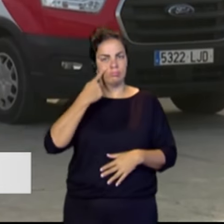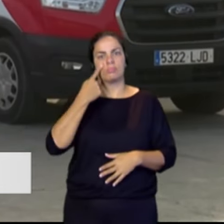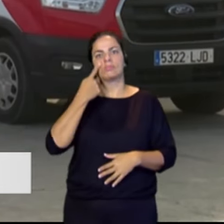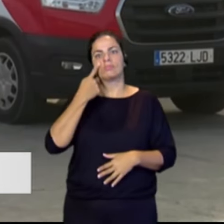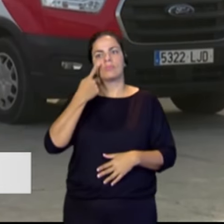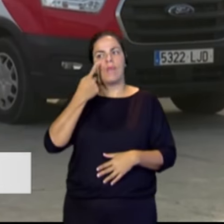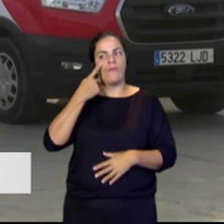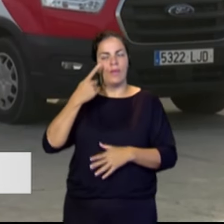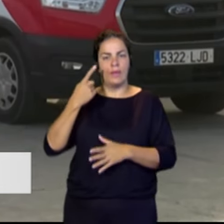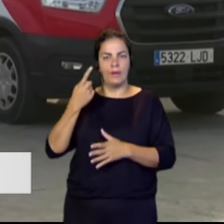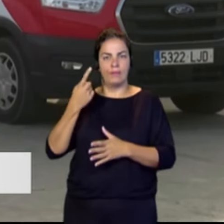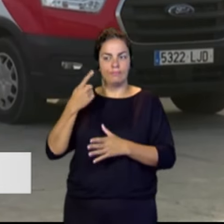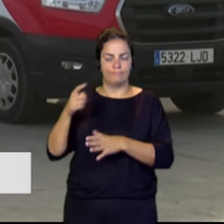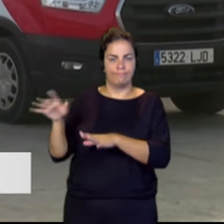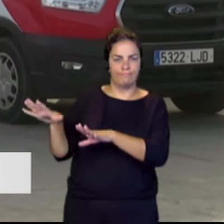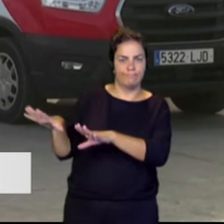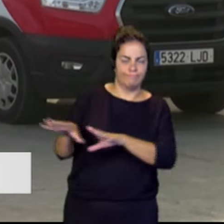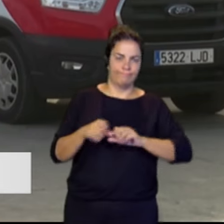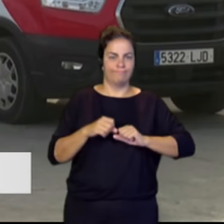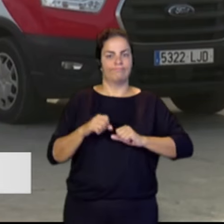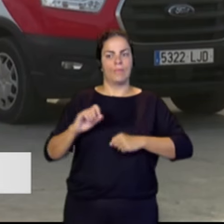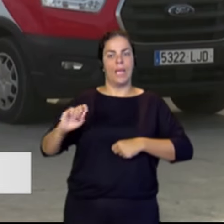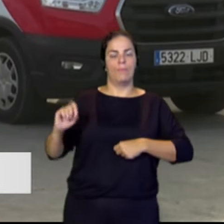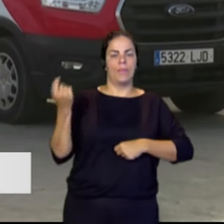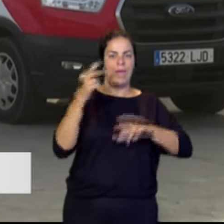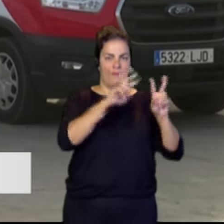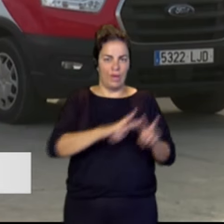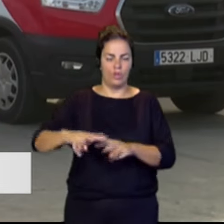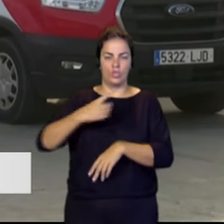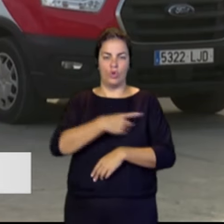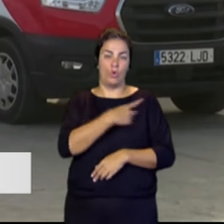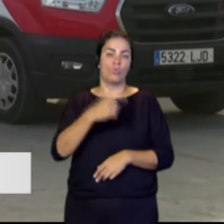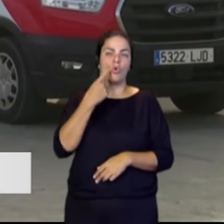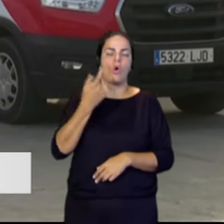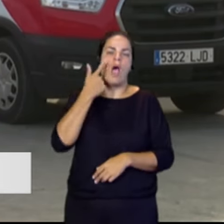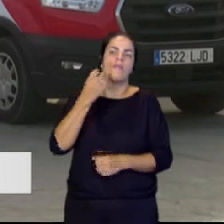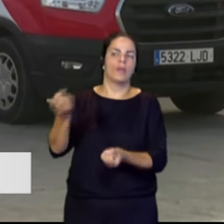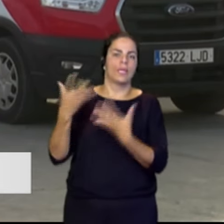acogida, esa primera acogida y esa primera valoración que hace Cruz Roja. Gracias. Buenos días.